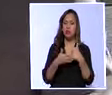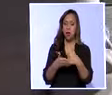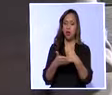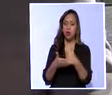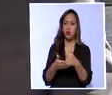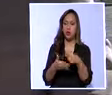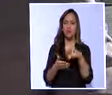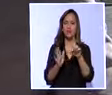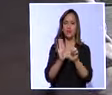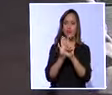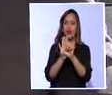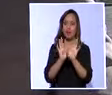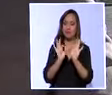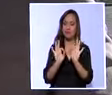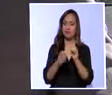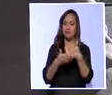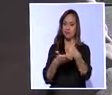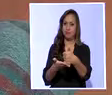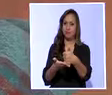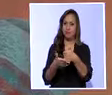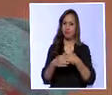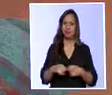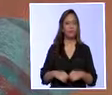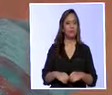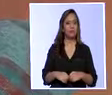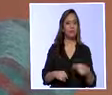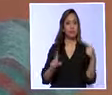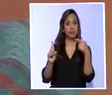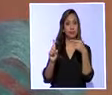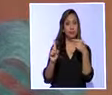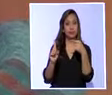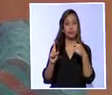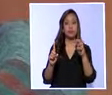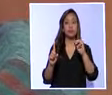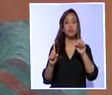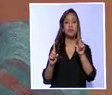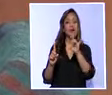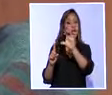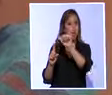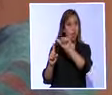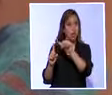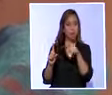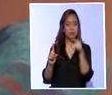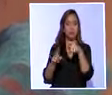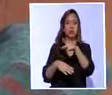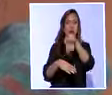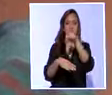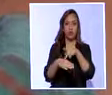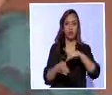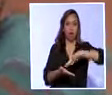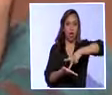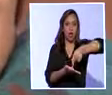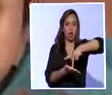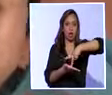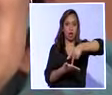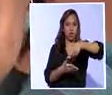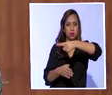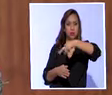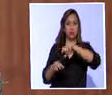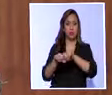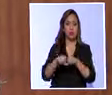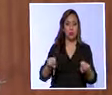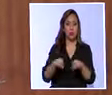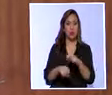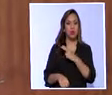la aplicación de esta normativa. Ella es María Augusta Gallardo, de profesión arquitecta. Obtuvo su